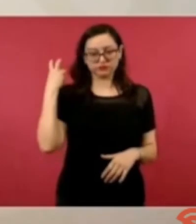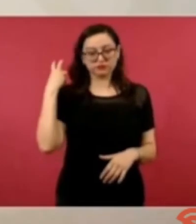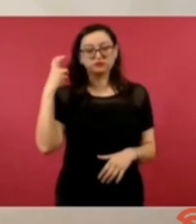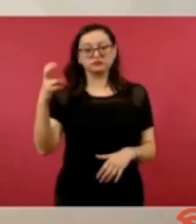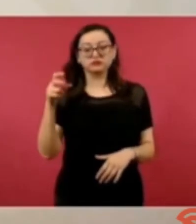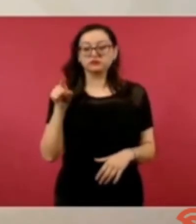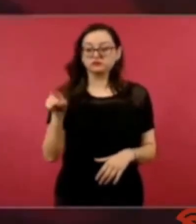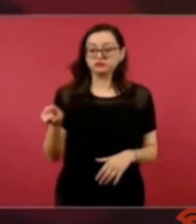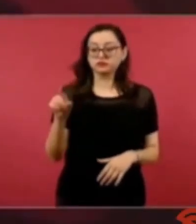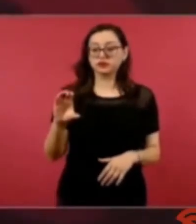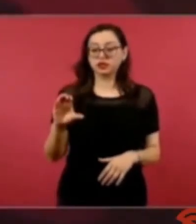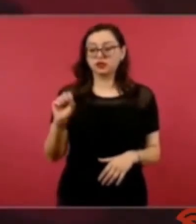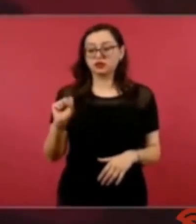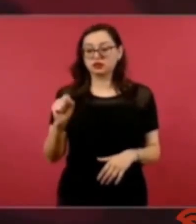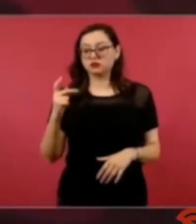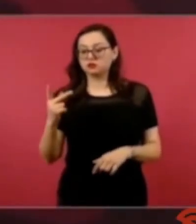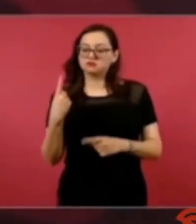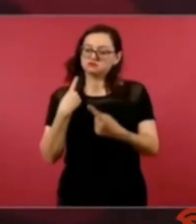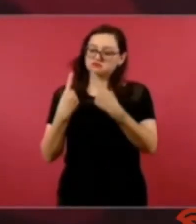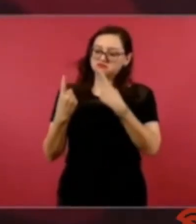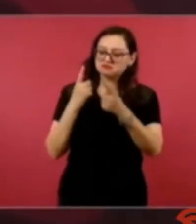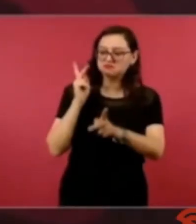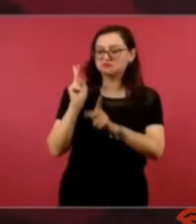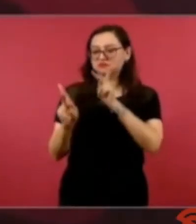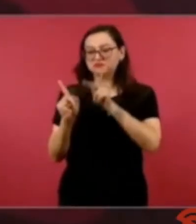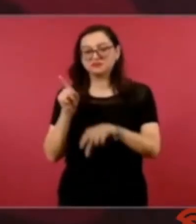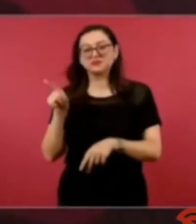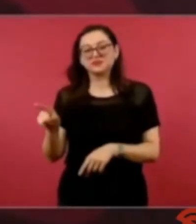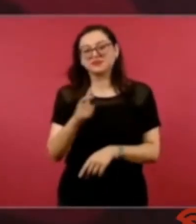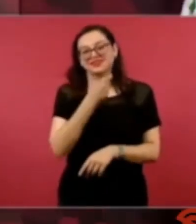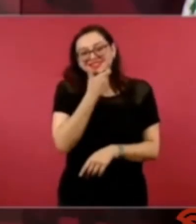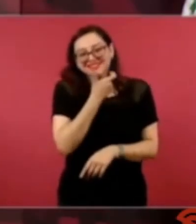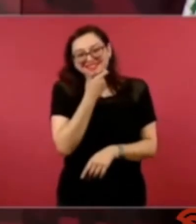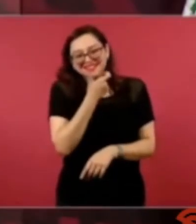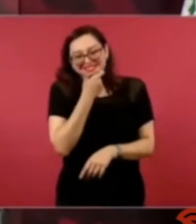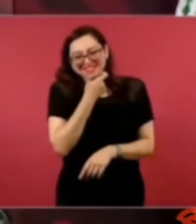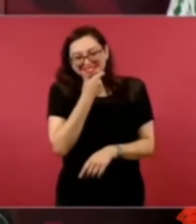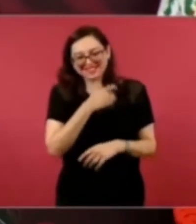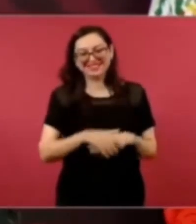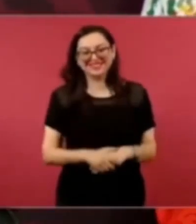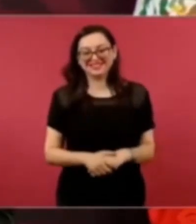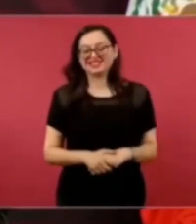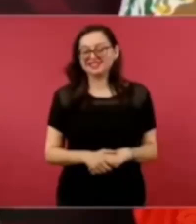Claudia y nos reíamos porque a ella le tocó repartir volantes